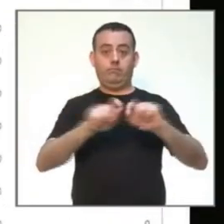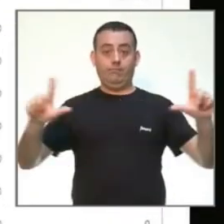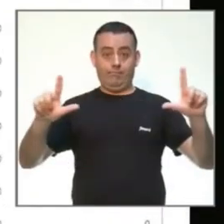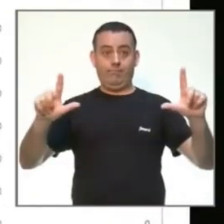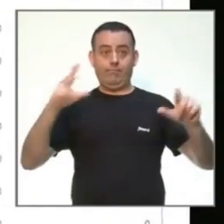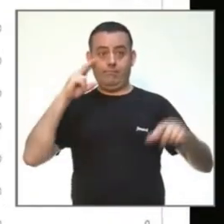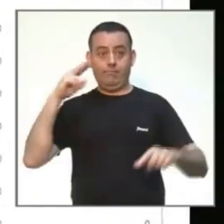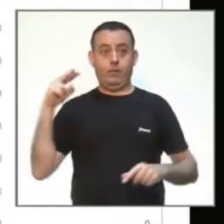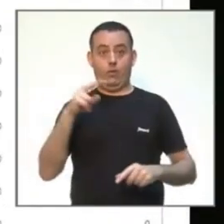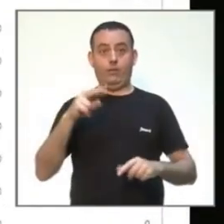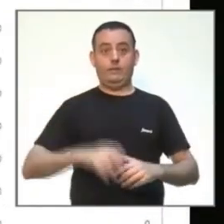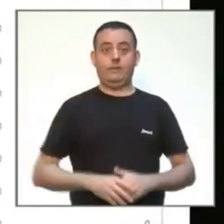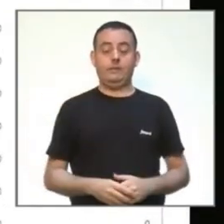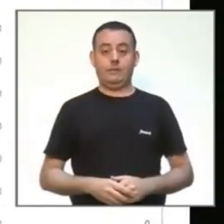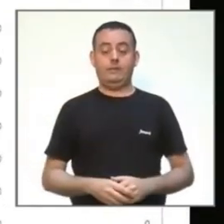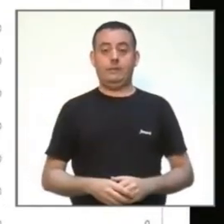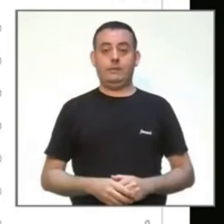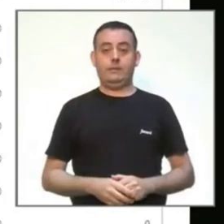Sí, ¿se ve esto?